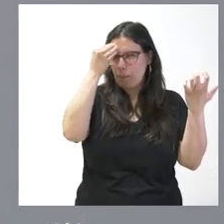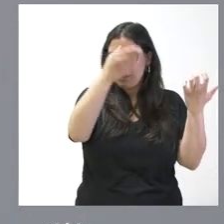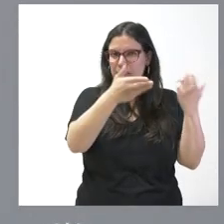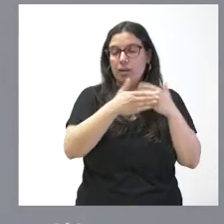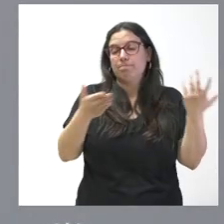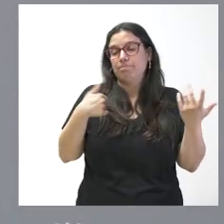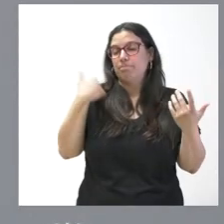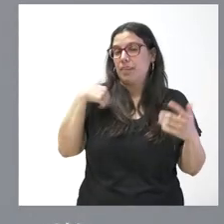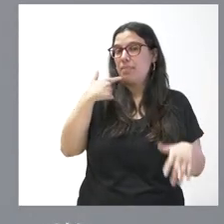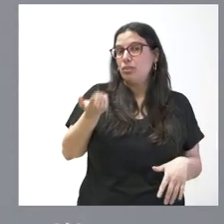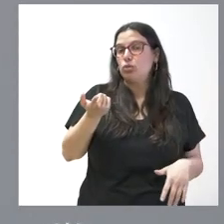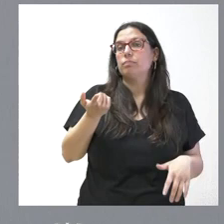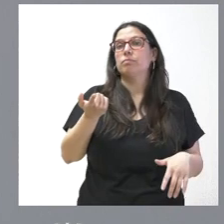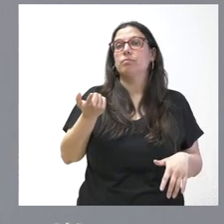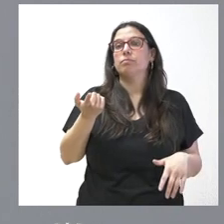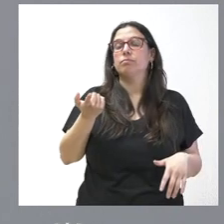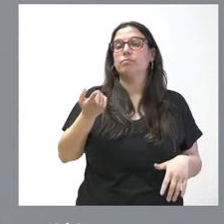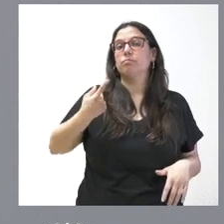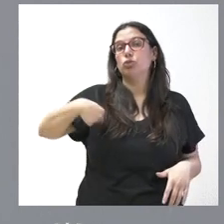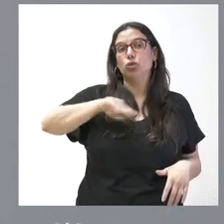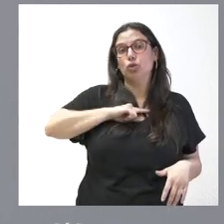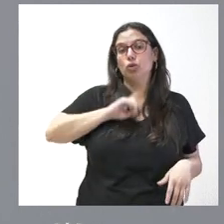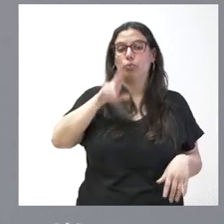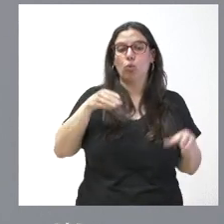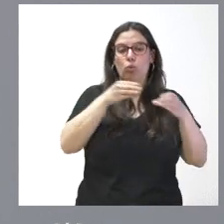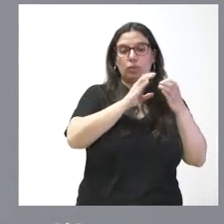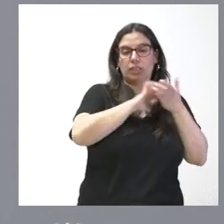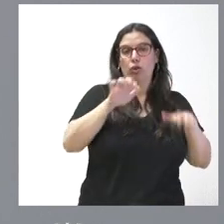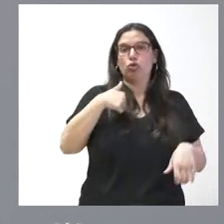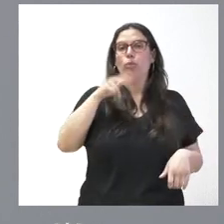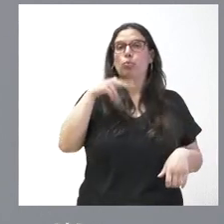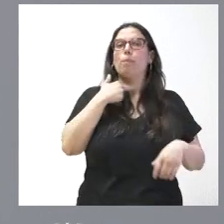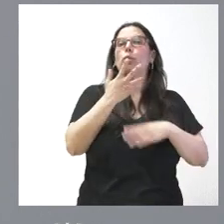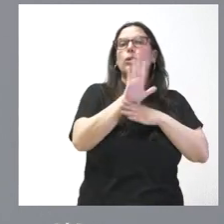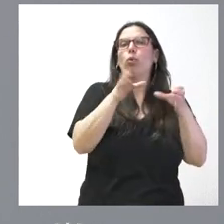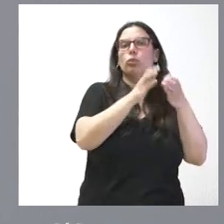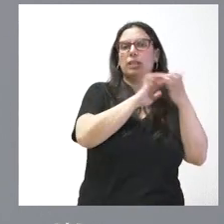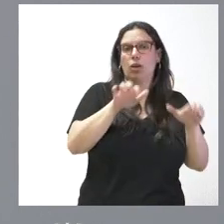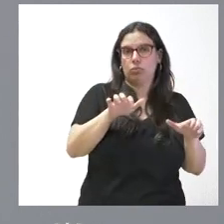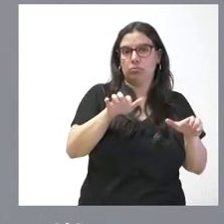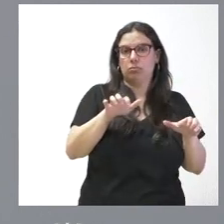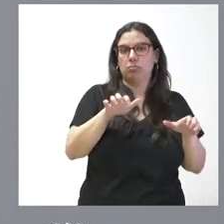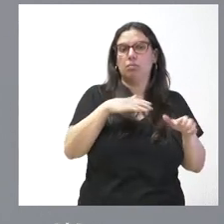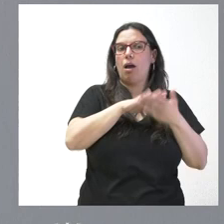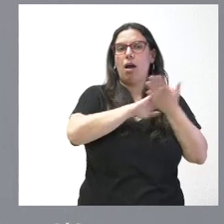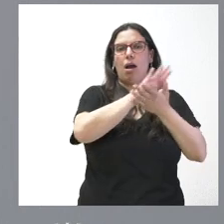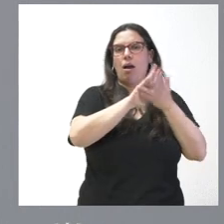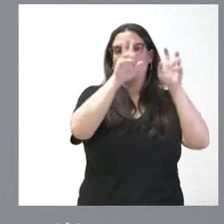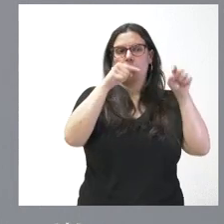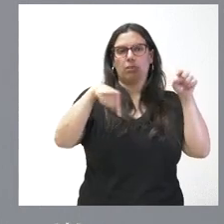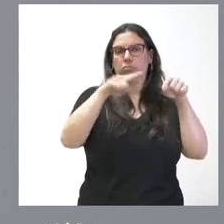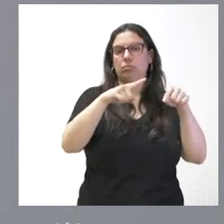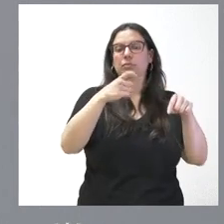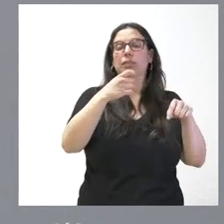señalado nosotros somos la Junta de Castilla y León yo soy el portavoz de la Junta de Castilla y León y como portavoz de la Junta de Castilla y León yo puedo confirmar que cuando el